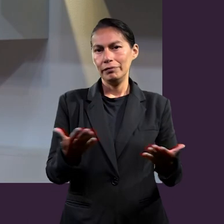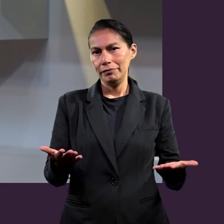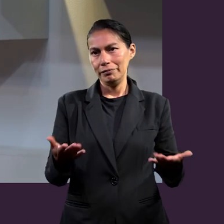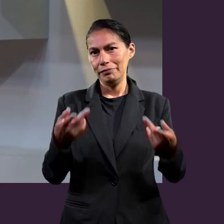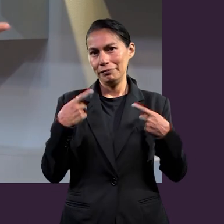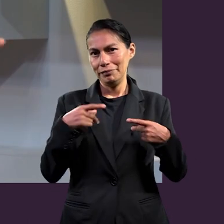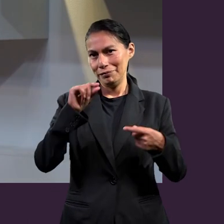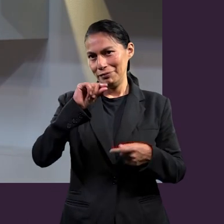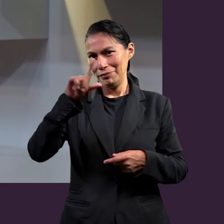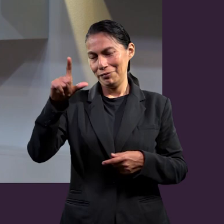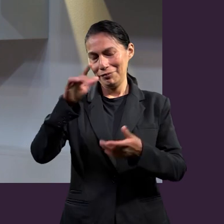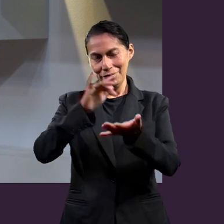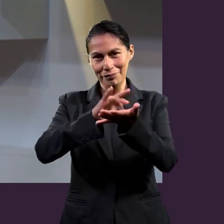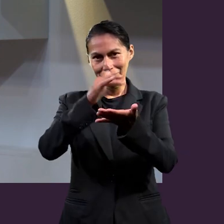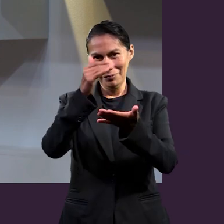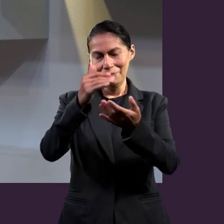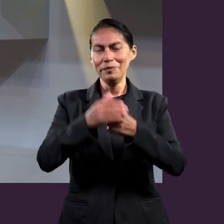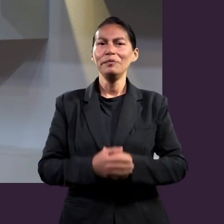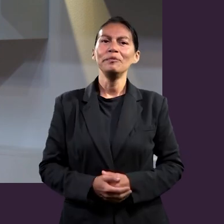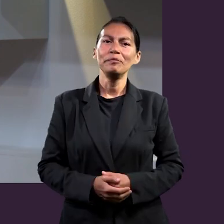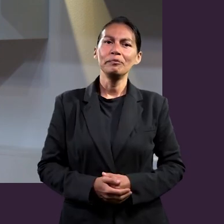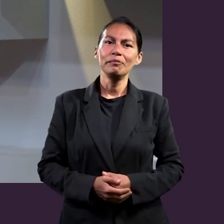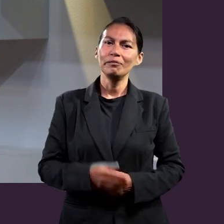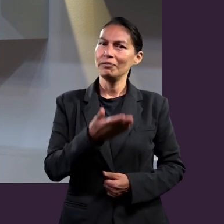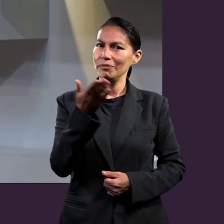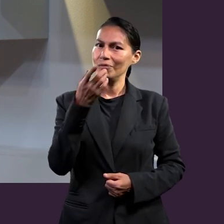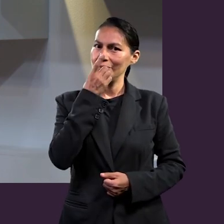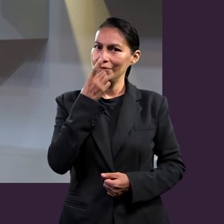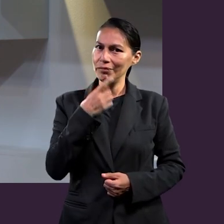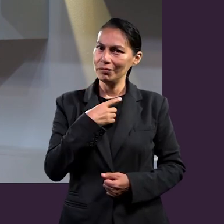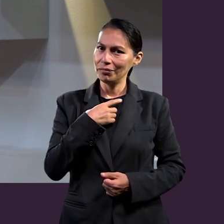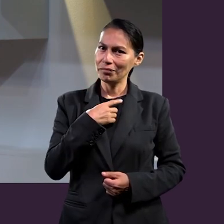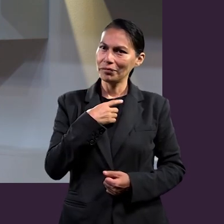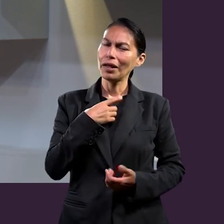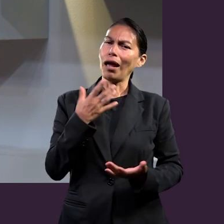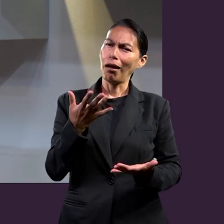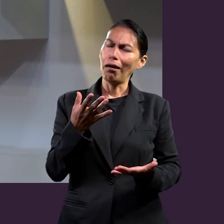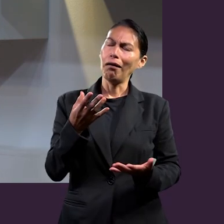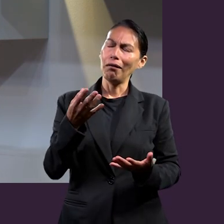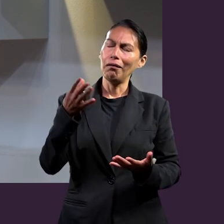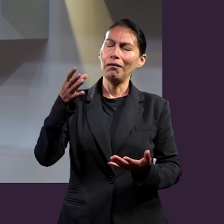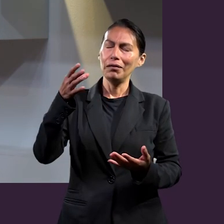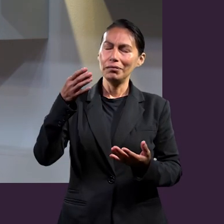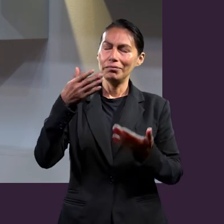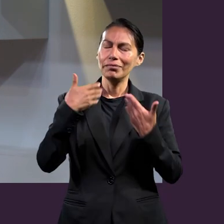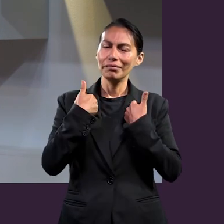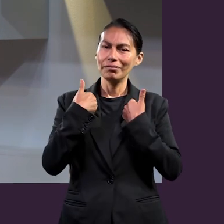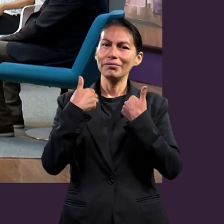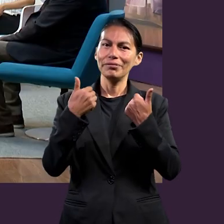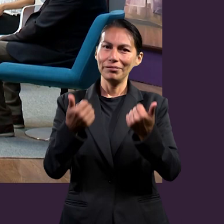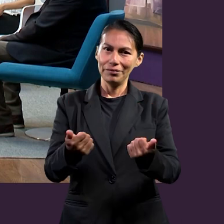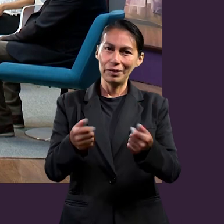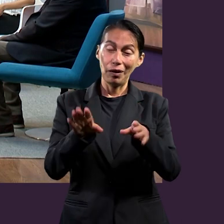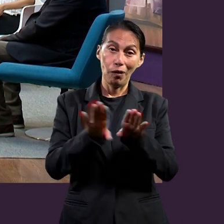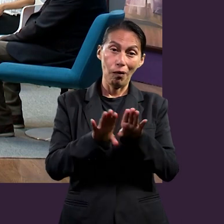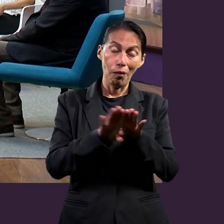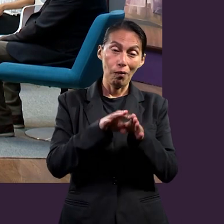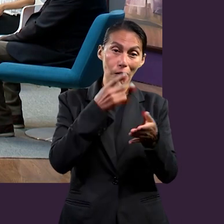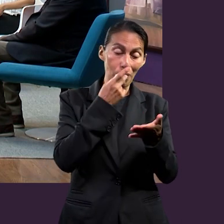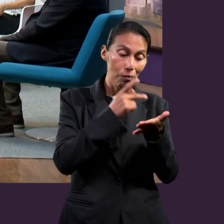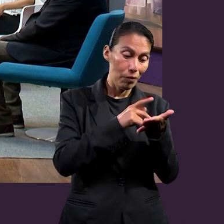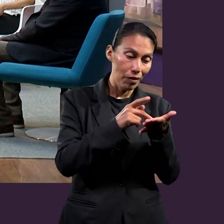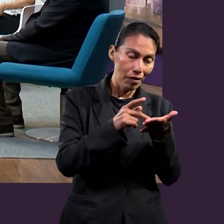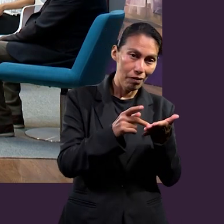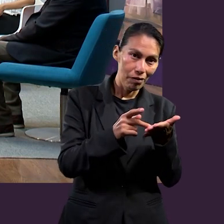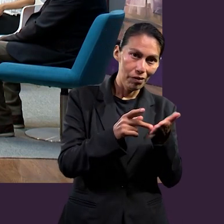Pues agradecemos a nuestro especialista. Creo que su orientación es válida y nos arroja un poco de luz acerca de